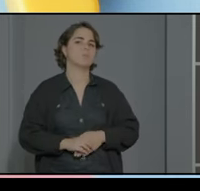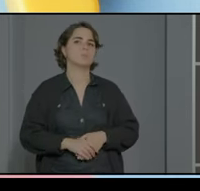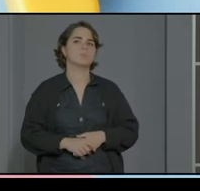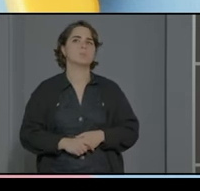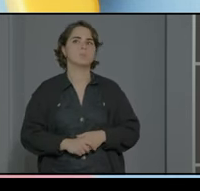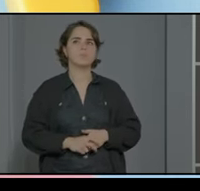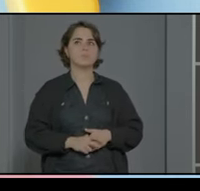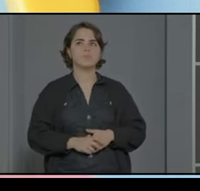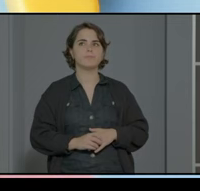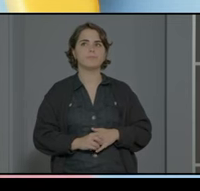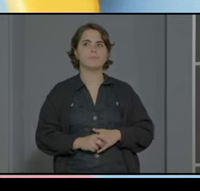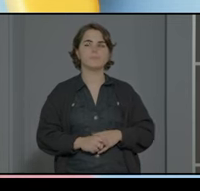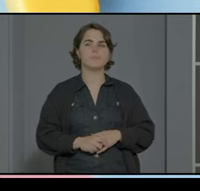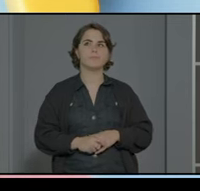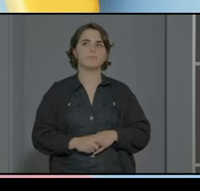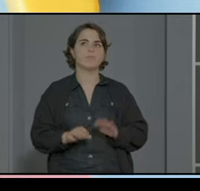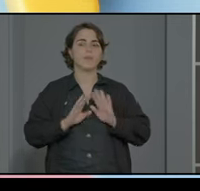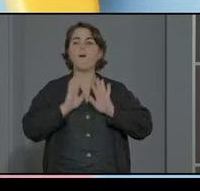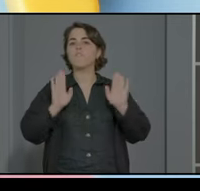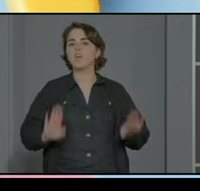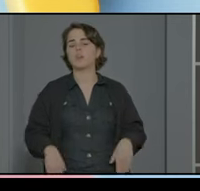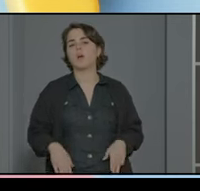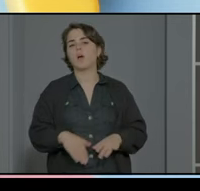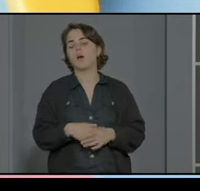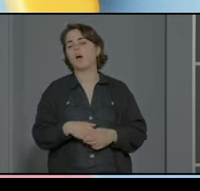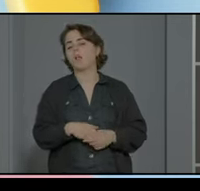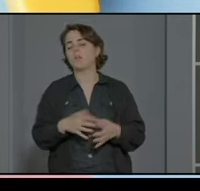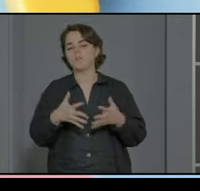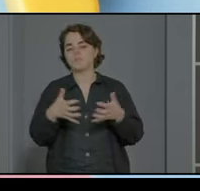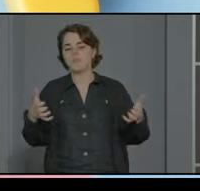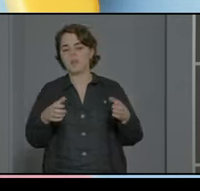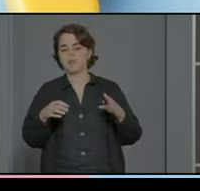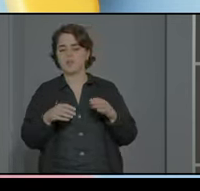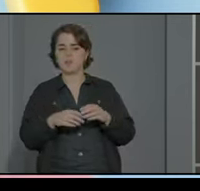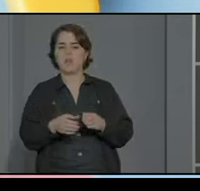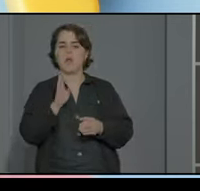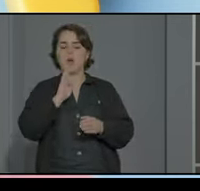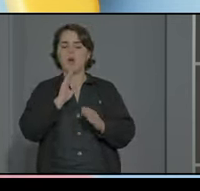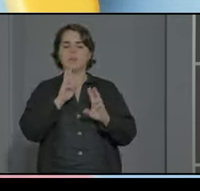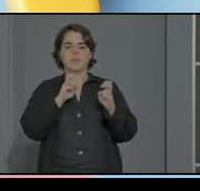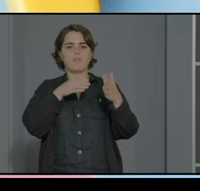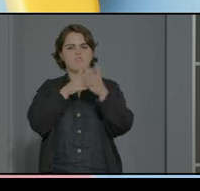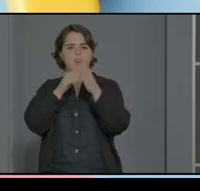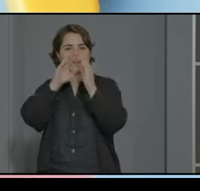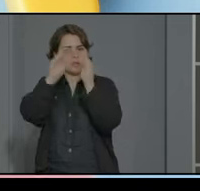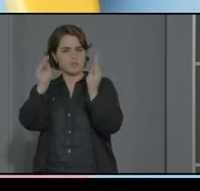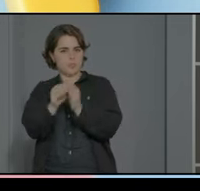bueno y al fin y cabo es un poco una frase que puede resumir lo que hablábamos antes de las barreras o sea